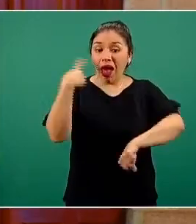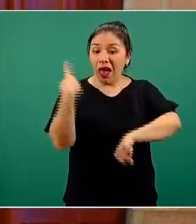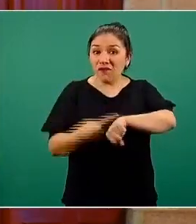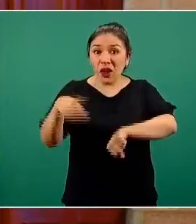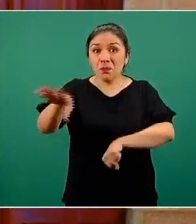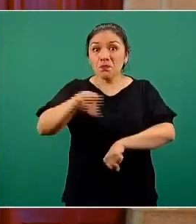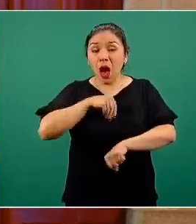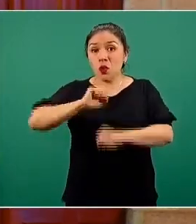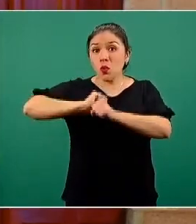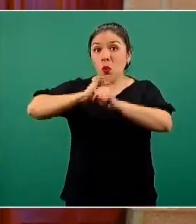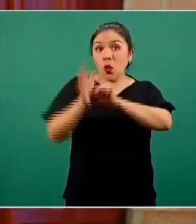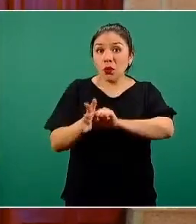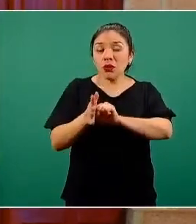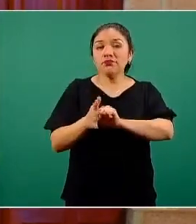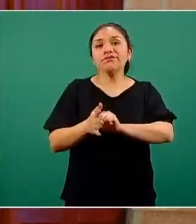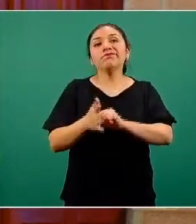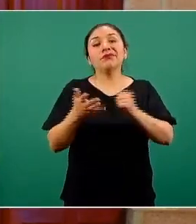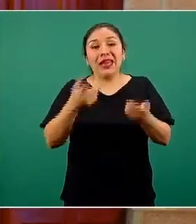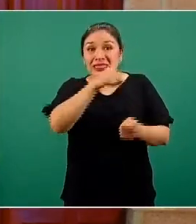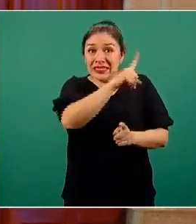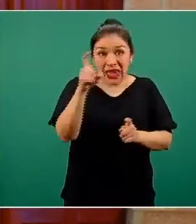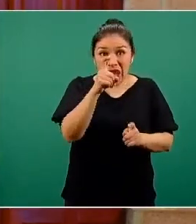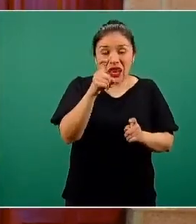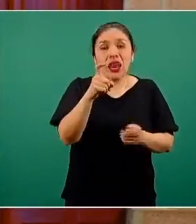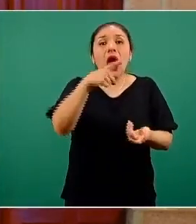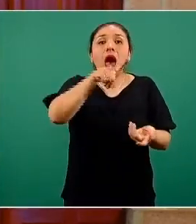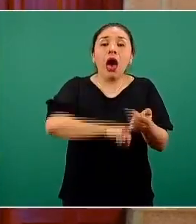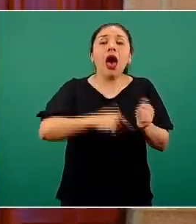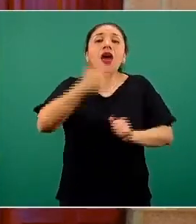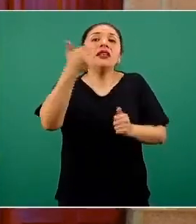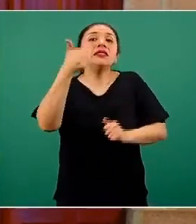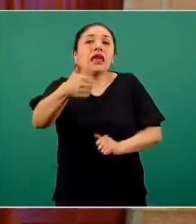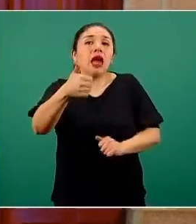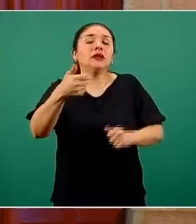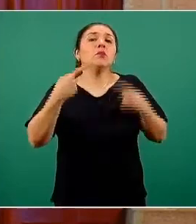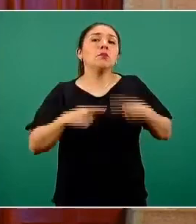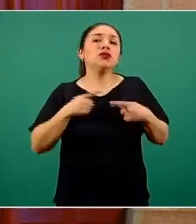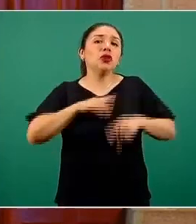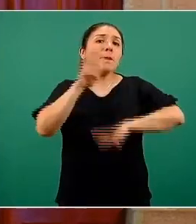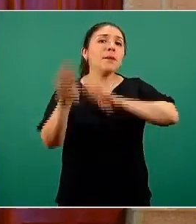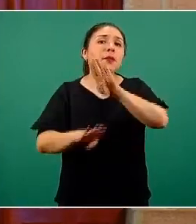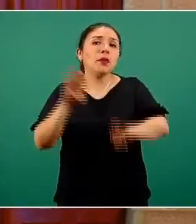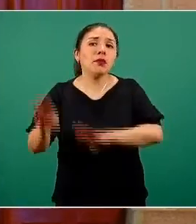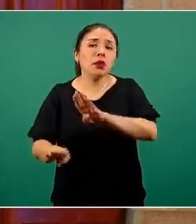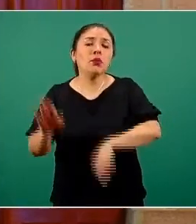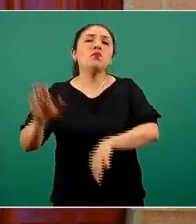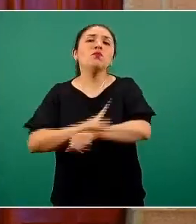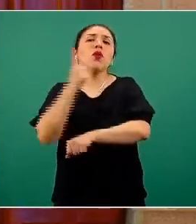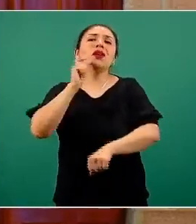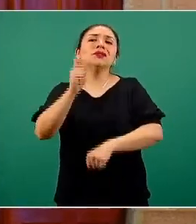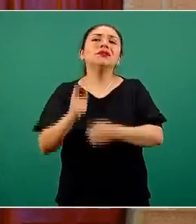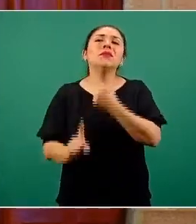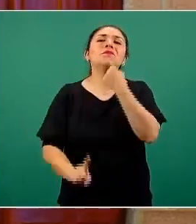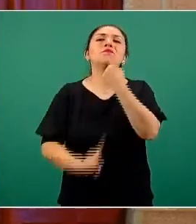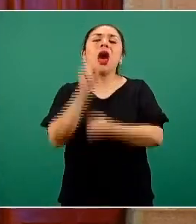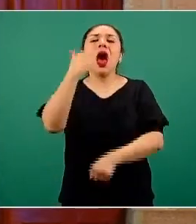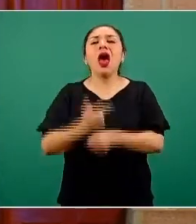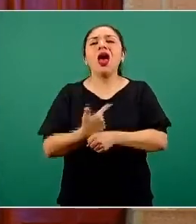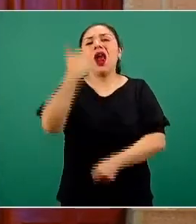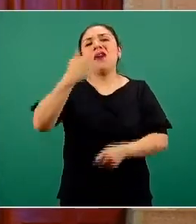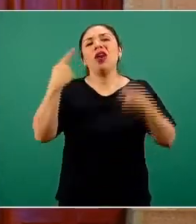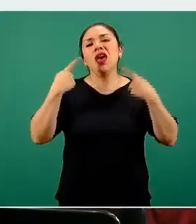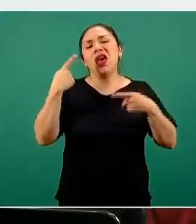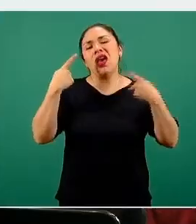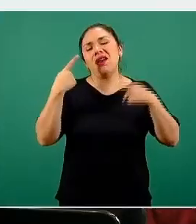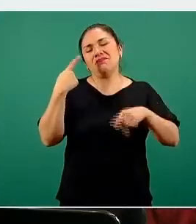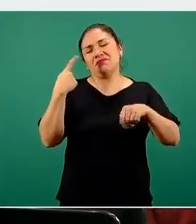casos de COVID, lamentablemente 6 pierden la vida, a consecuencias de las complicaciones que también todos conocemos,